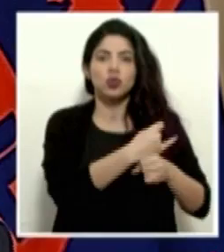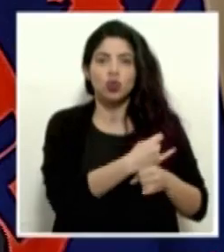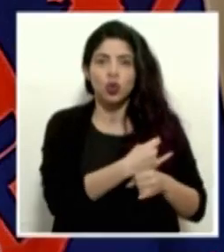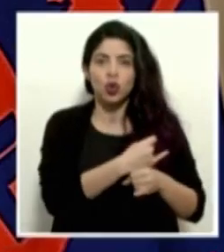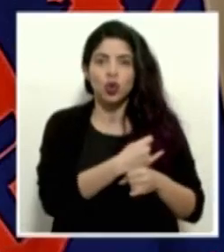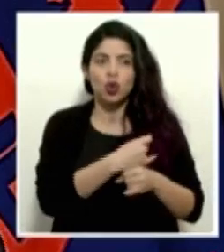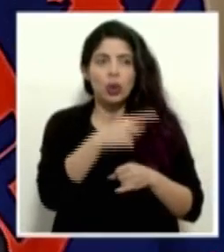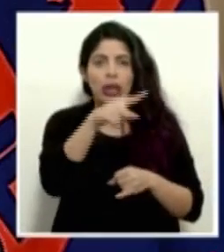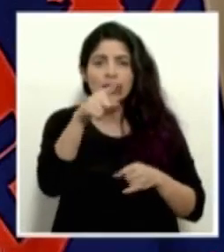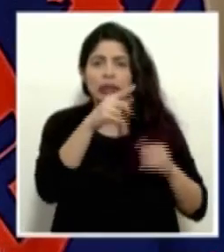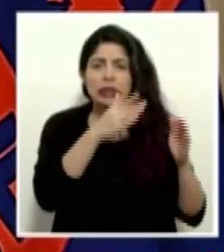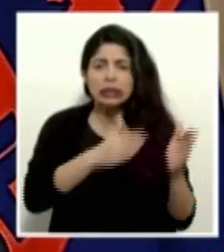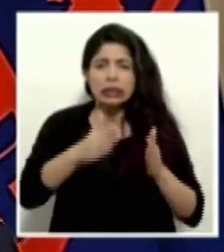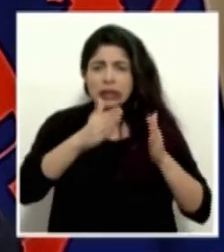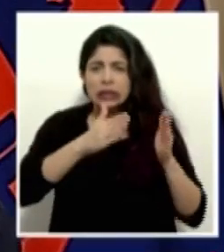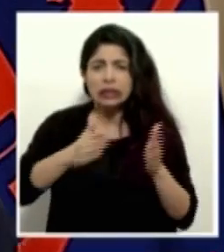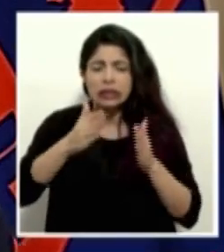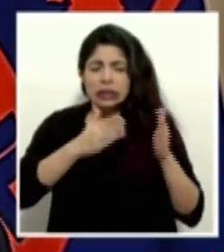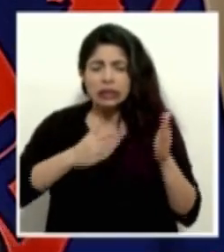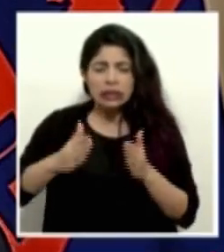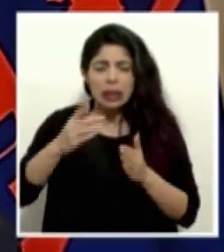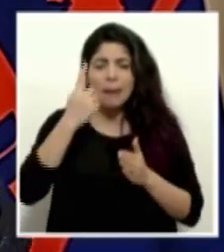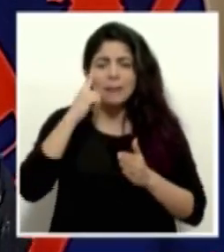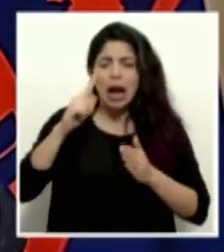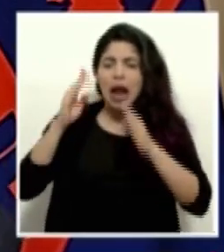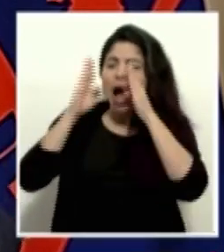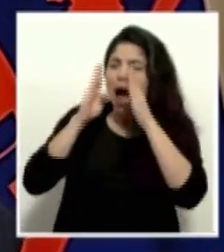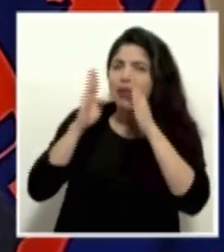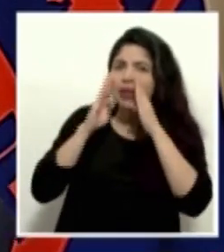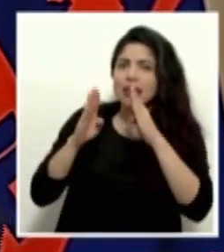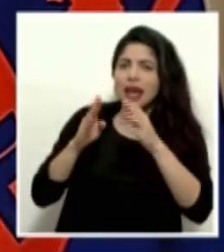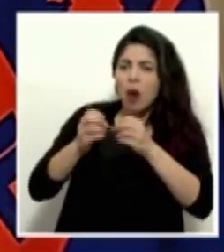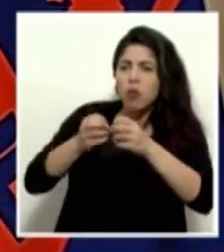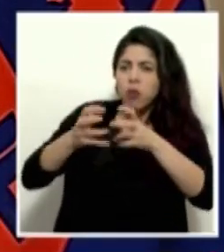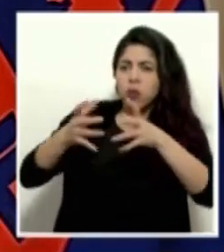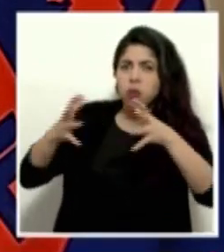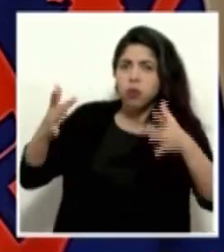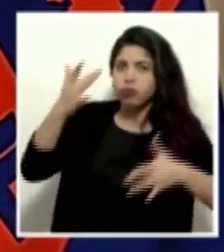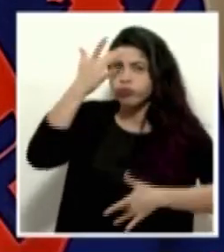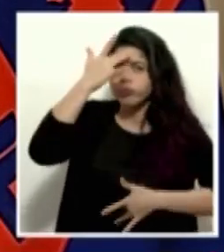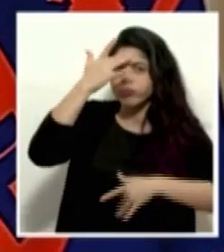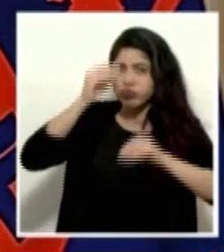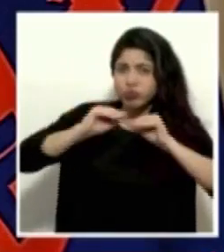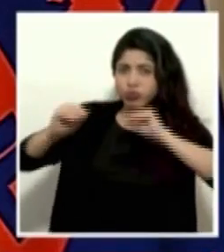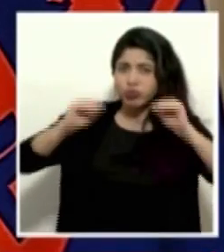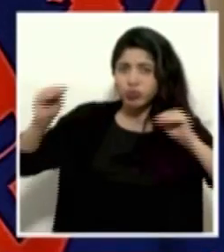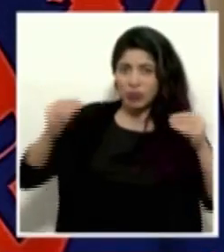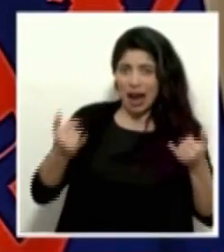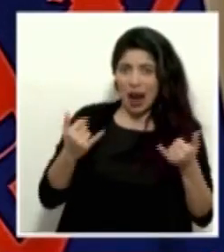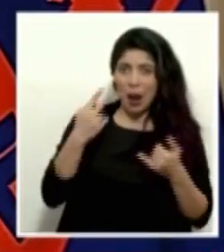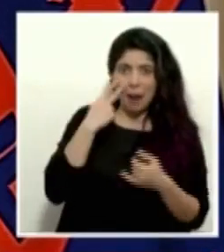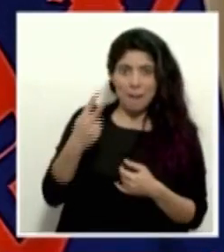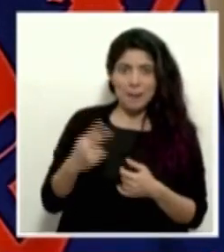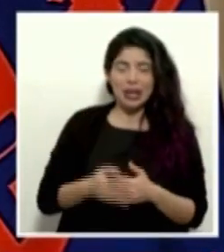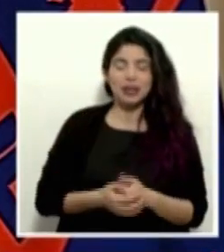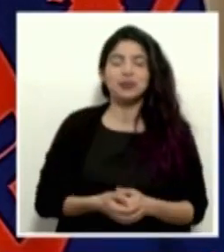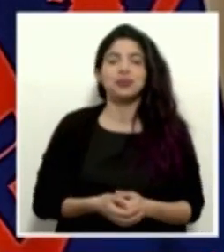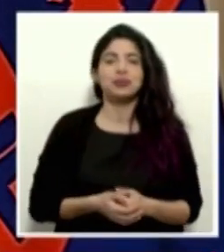preparándose al máximo para atender esa ola de contagios que hemos estado viendo.